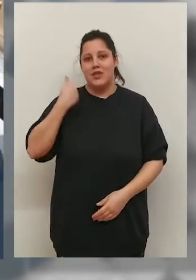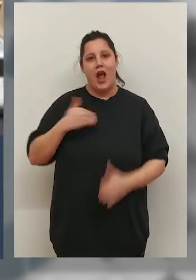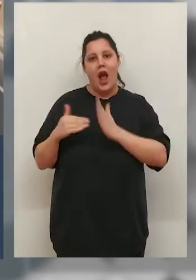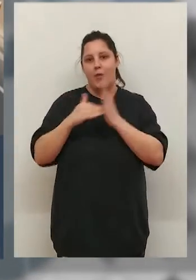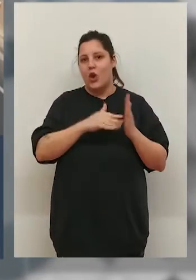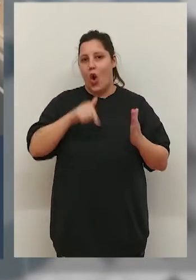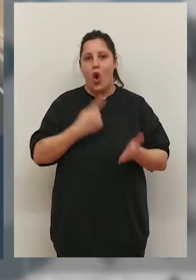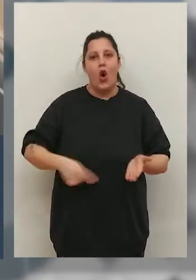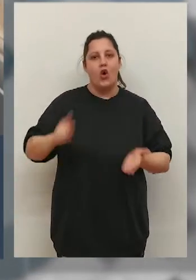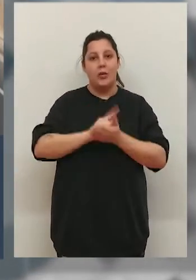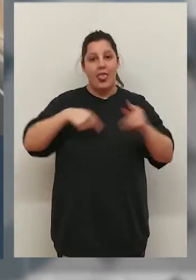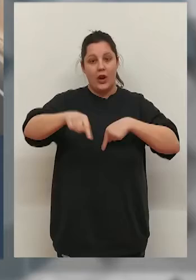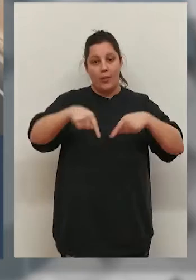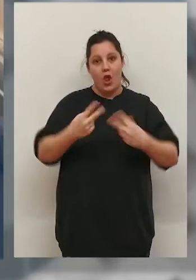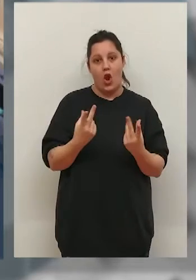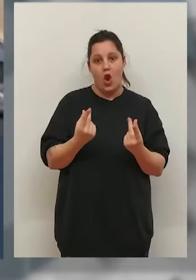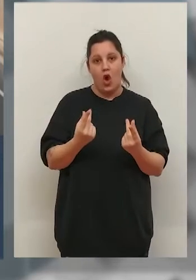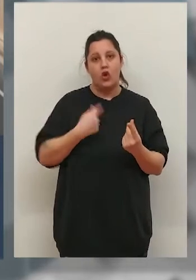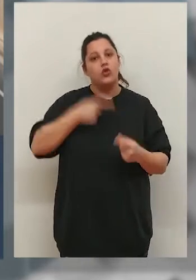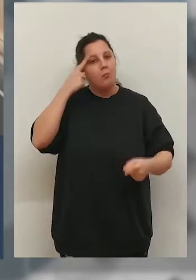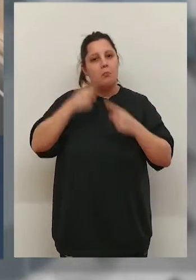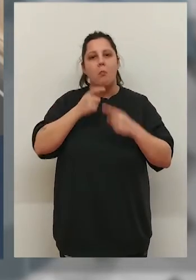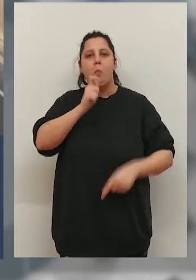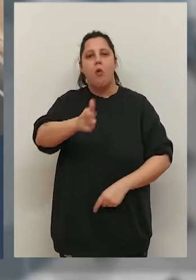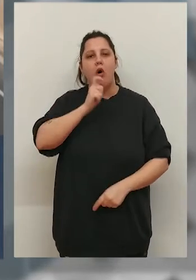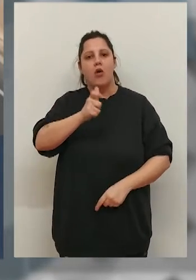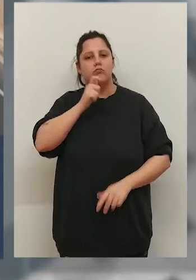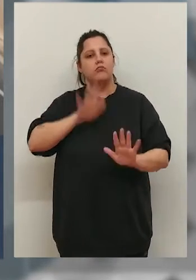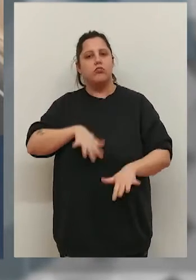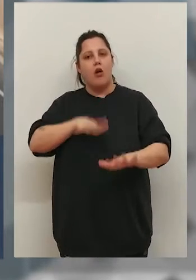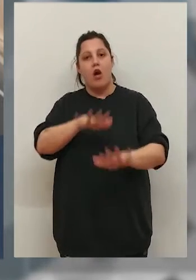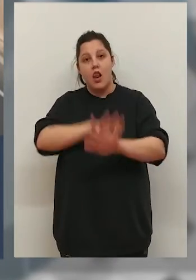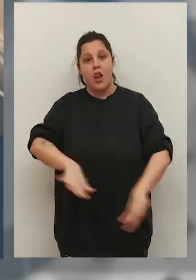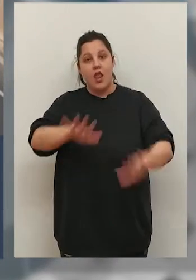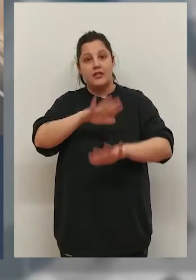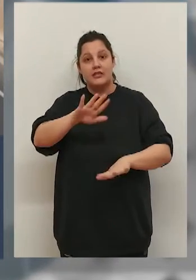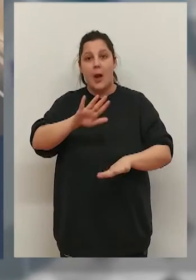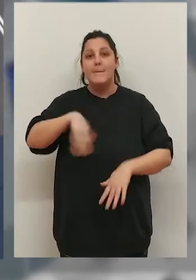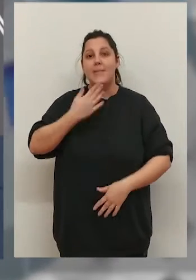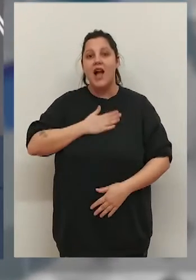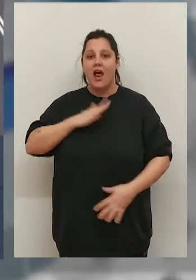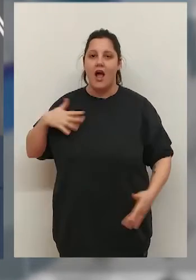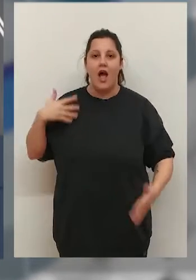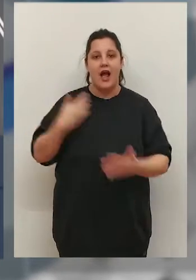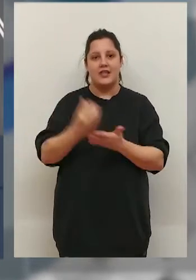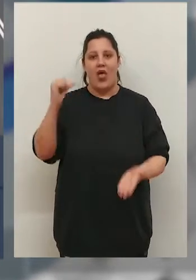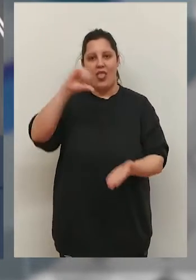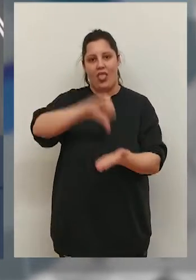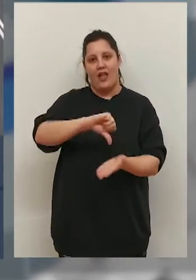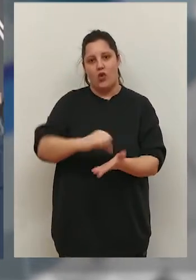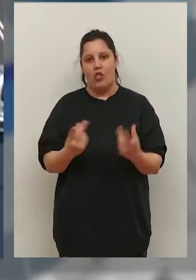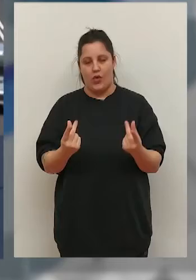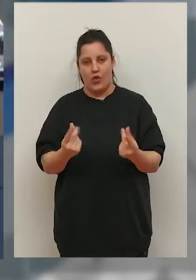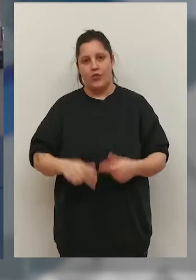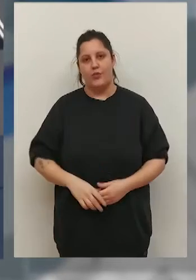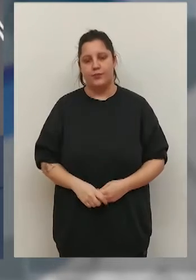Situación límite en que viven los camioneros que hoy de nuevo han salido a la circunvalación de Logroño para protestar, una marcha lenta que mañana llegará al centro de